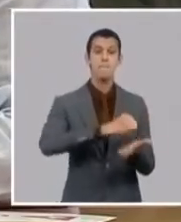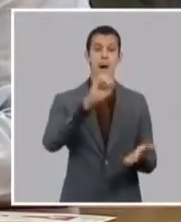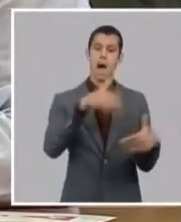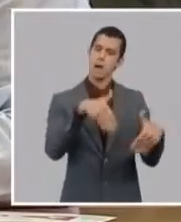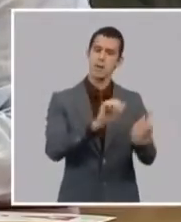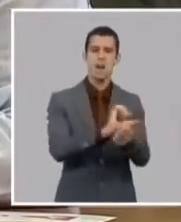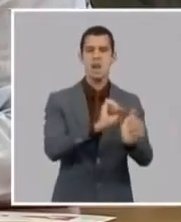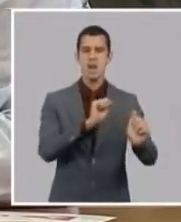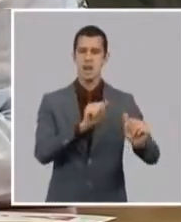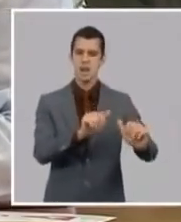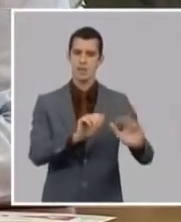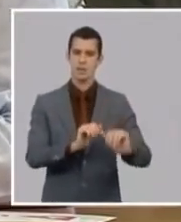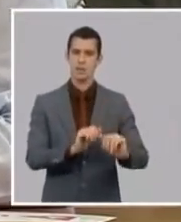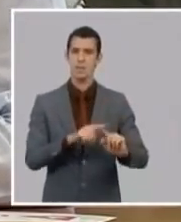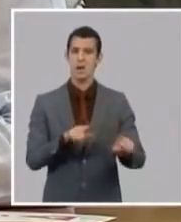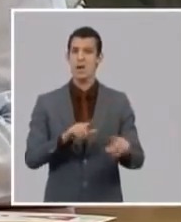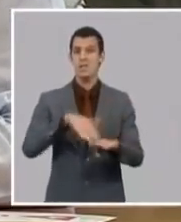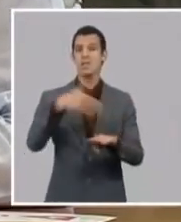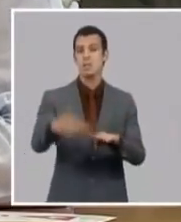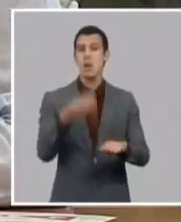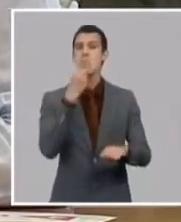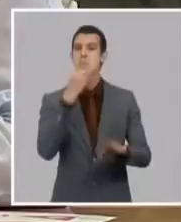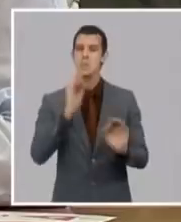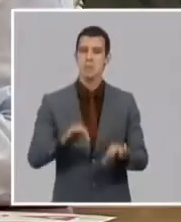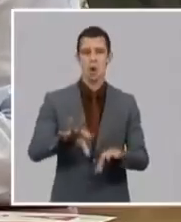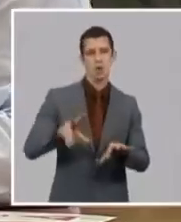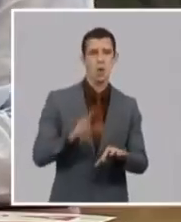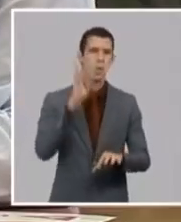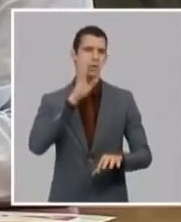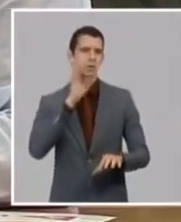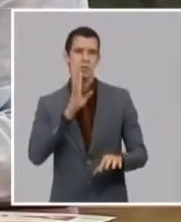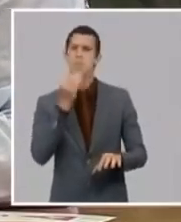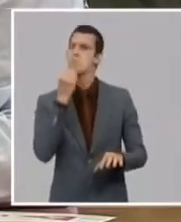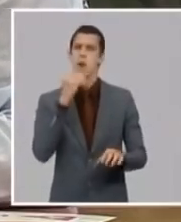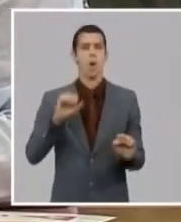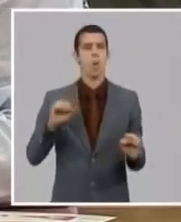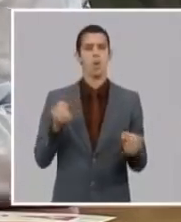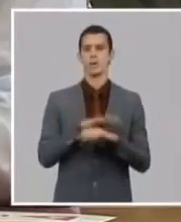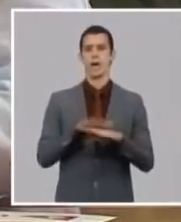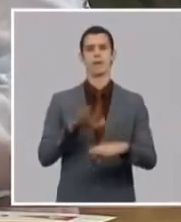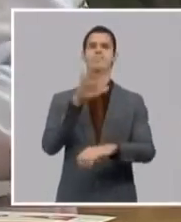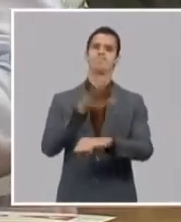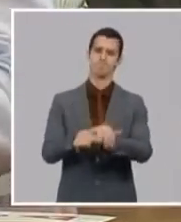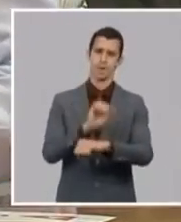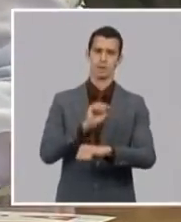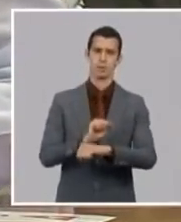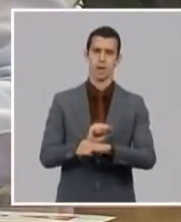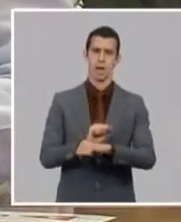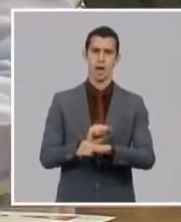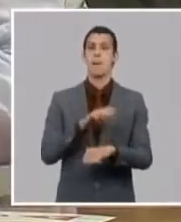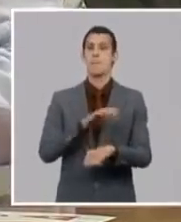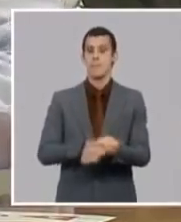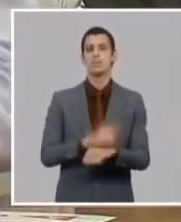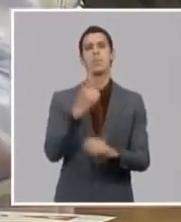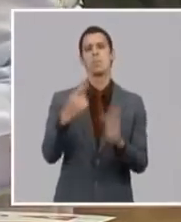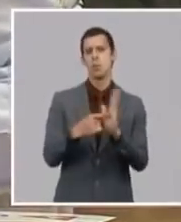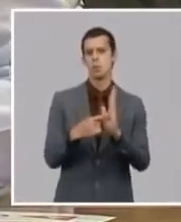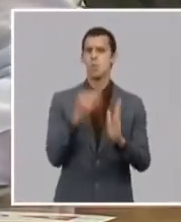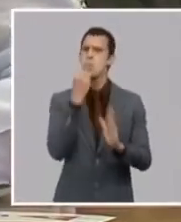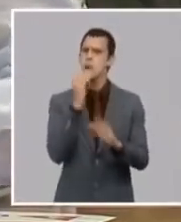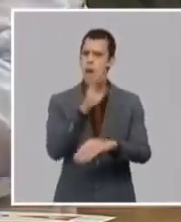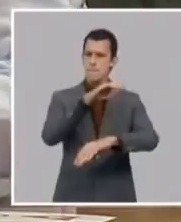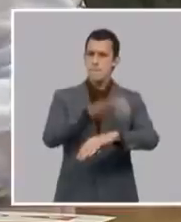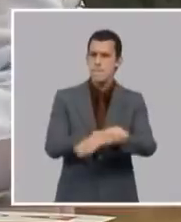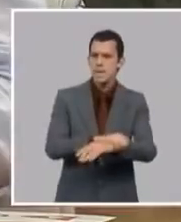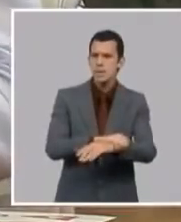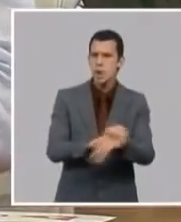independientemente del esfuerzo de desastre porque en nuestros centros penitenciarios incluso se puede cursar una carrera universitaria lo que pasa es que estoy siendo descarnado no me estoy deteniendo